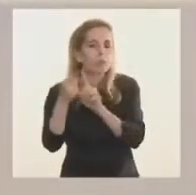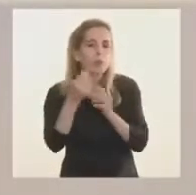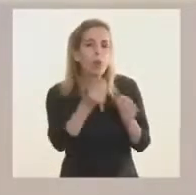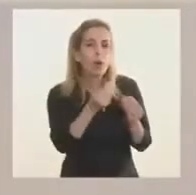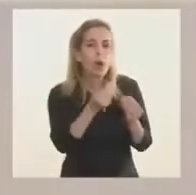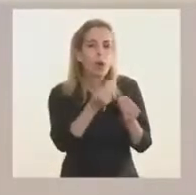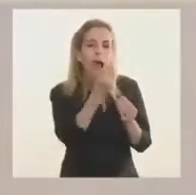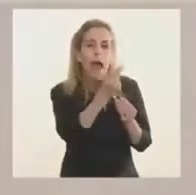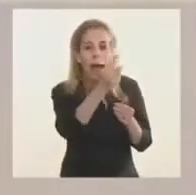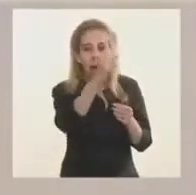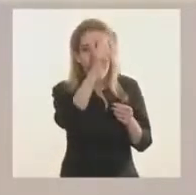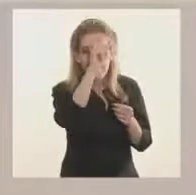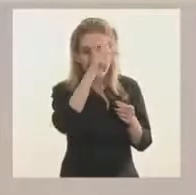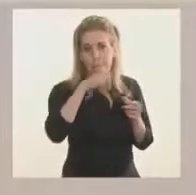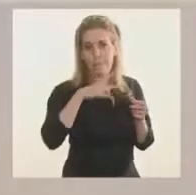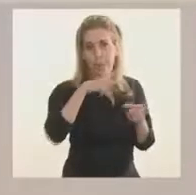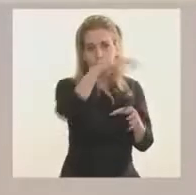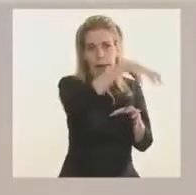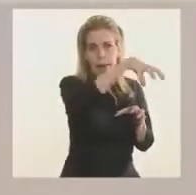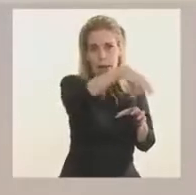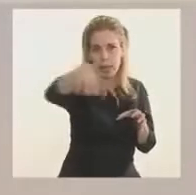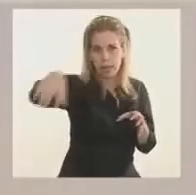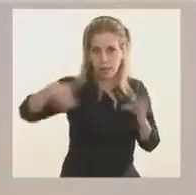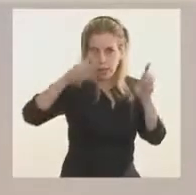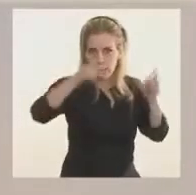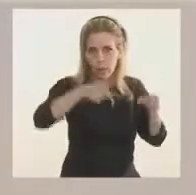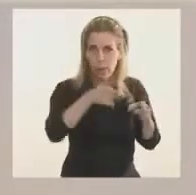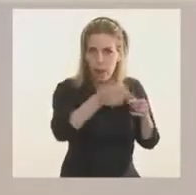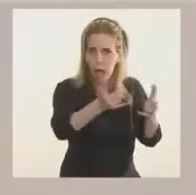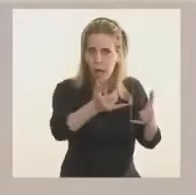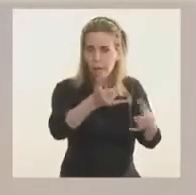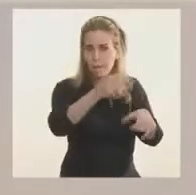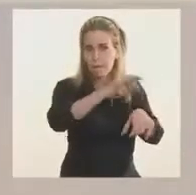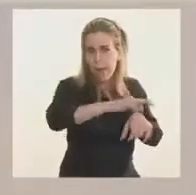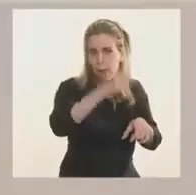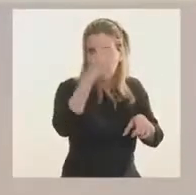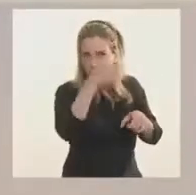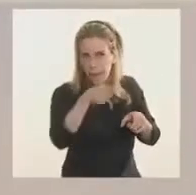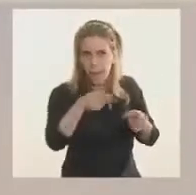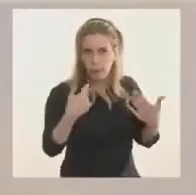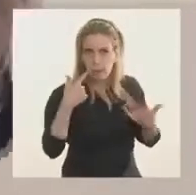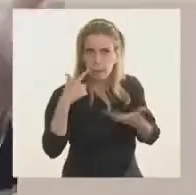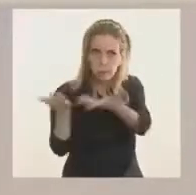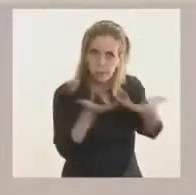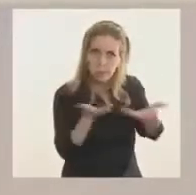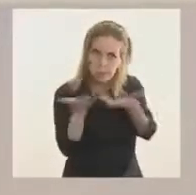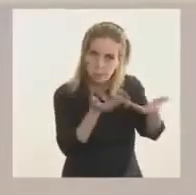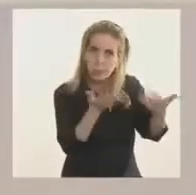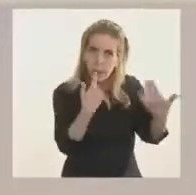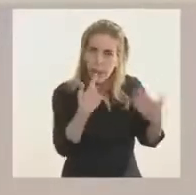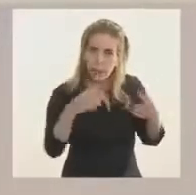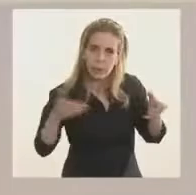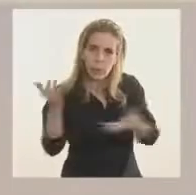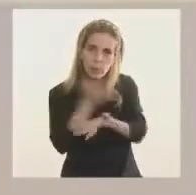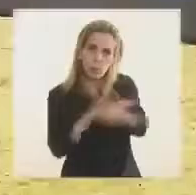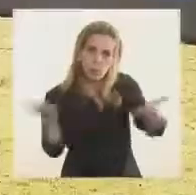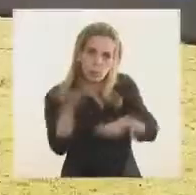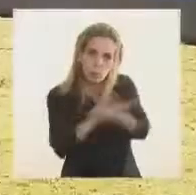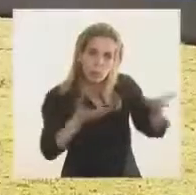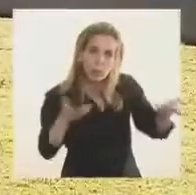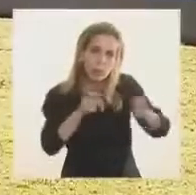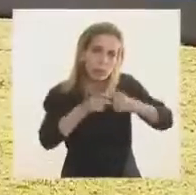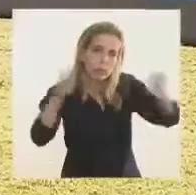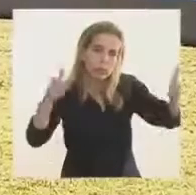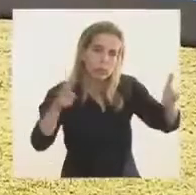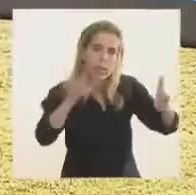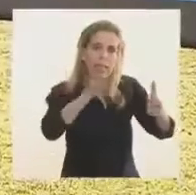clínicas privadas donde hay capacidad de personal y profesional para actuar, con comodato ampliar en 32